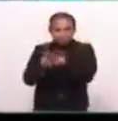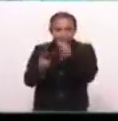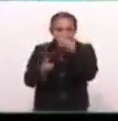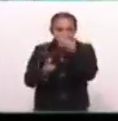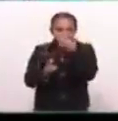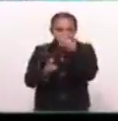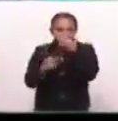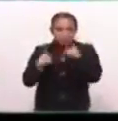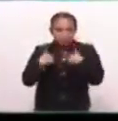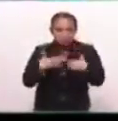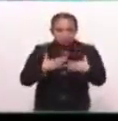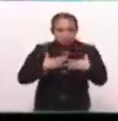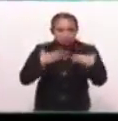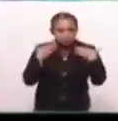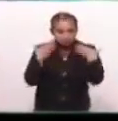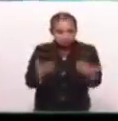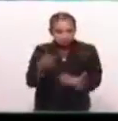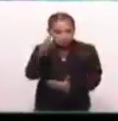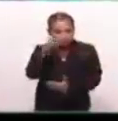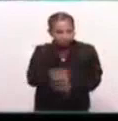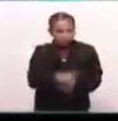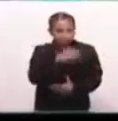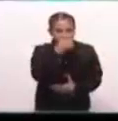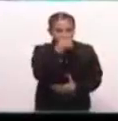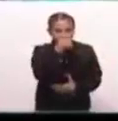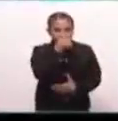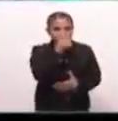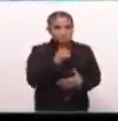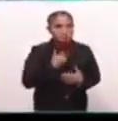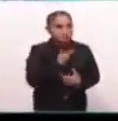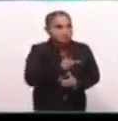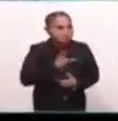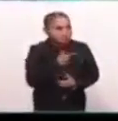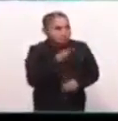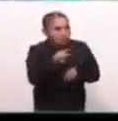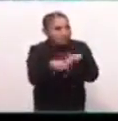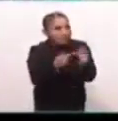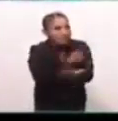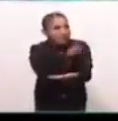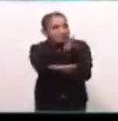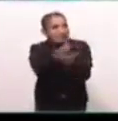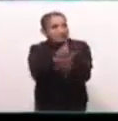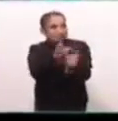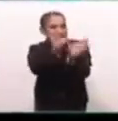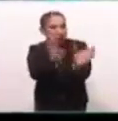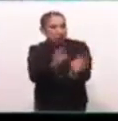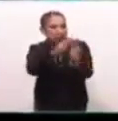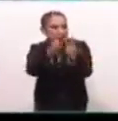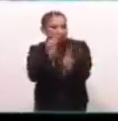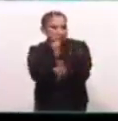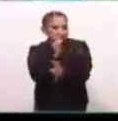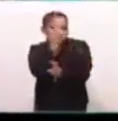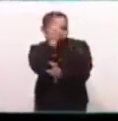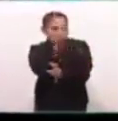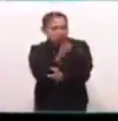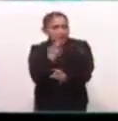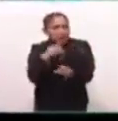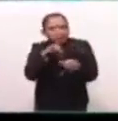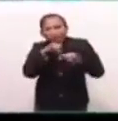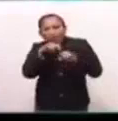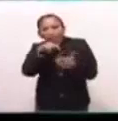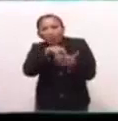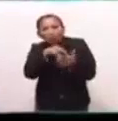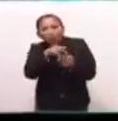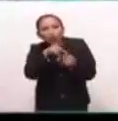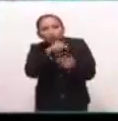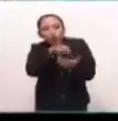confesar, doctor, que no he tenido el placer de ir al Cerro de la Estrella. Entonces, primero explíqueme bien geográficamente dónde